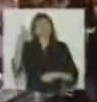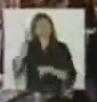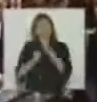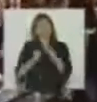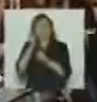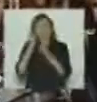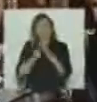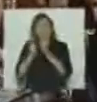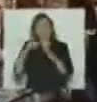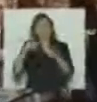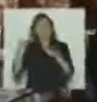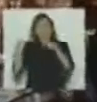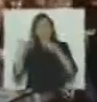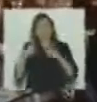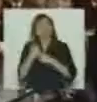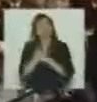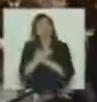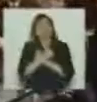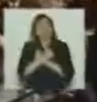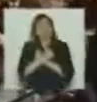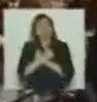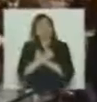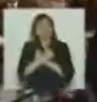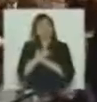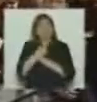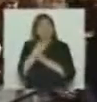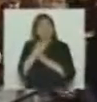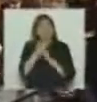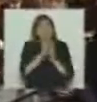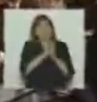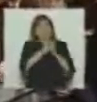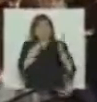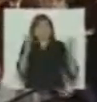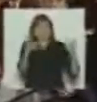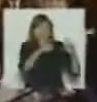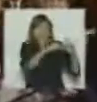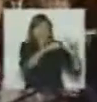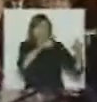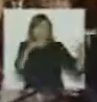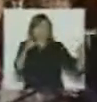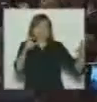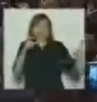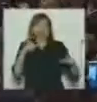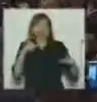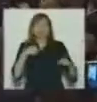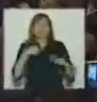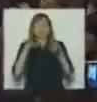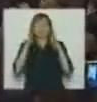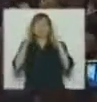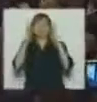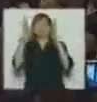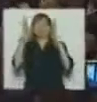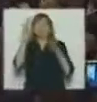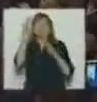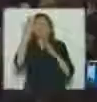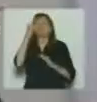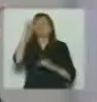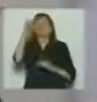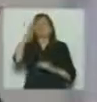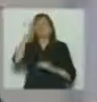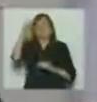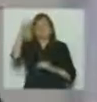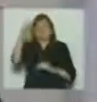Rosario quiero desmentir ese titular de crónica que puso mi favorito es Belgrano en forma tramposa